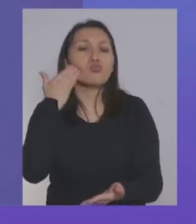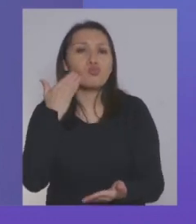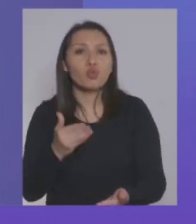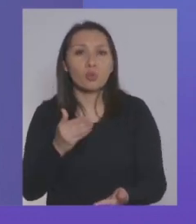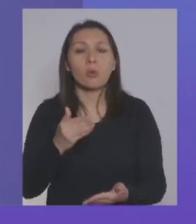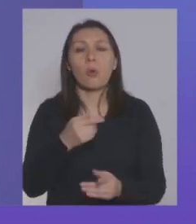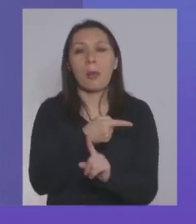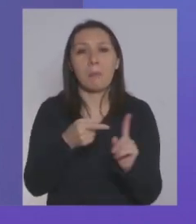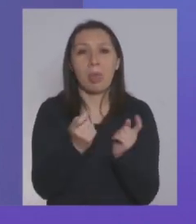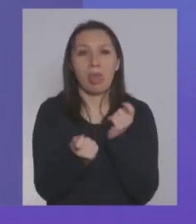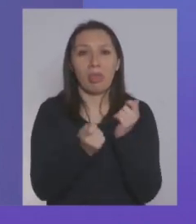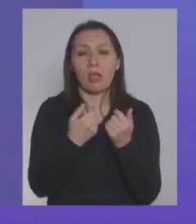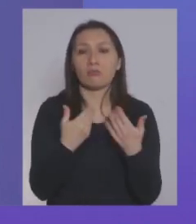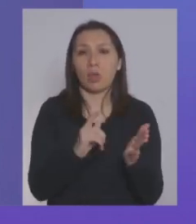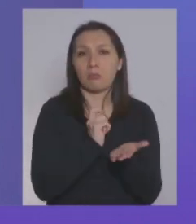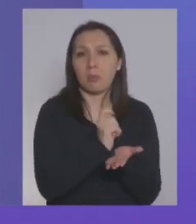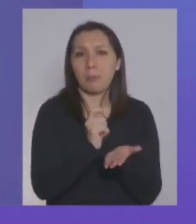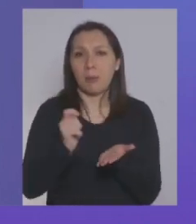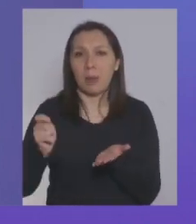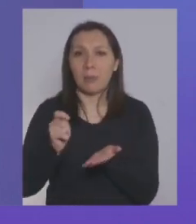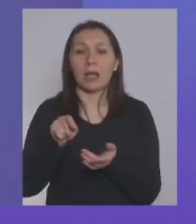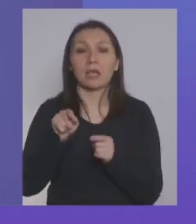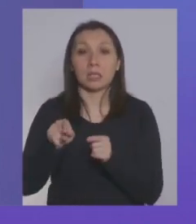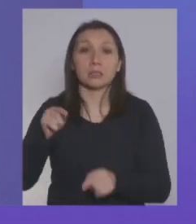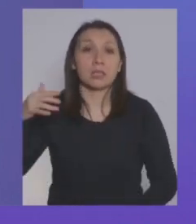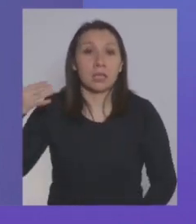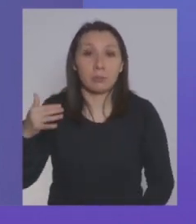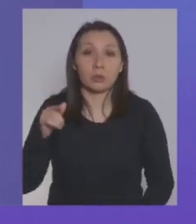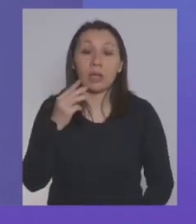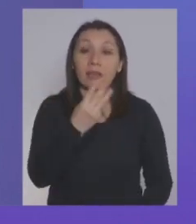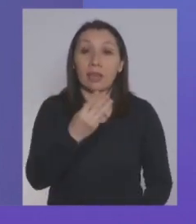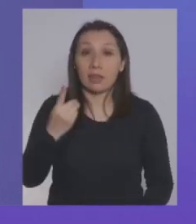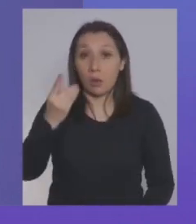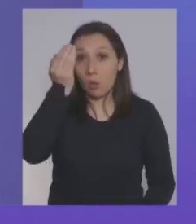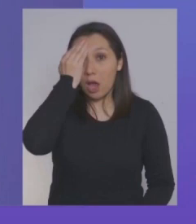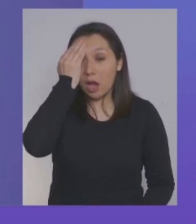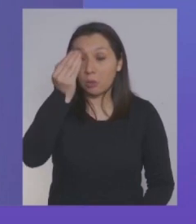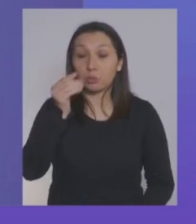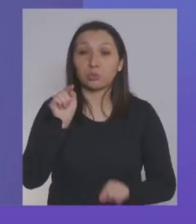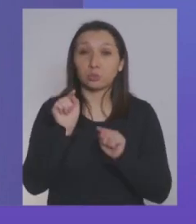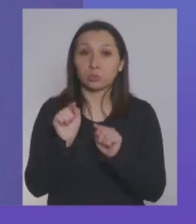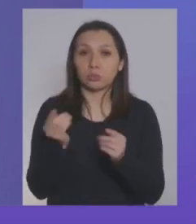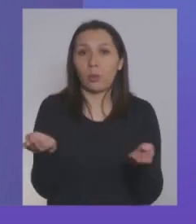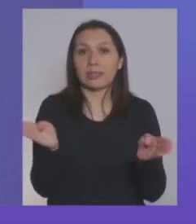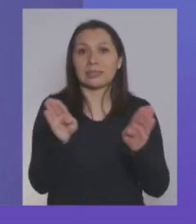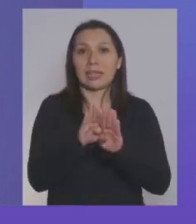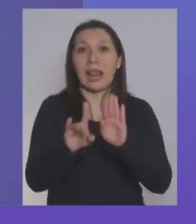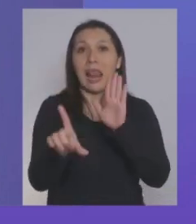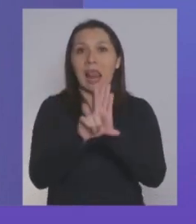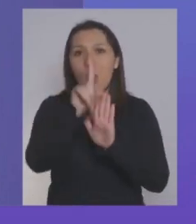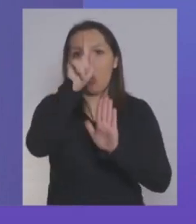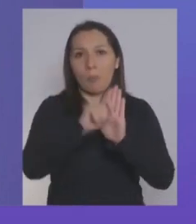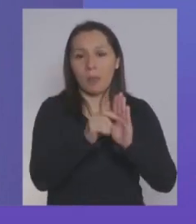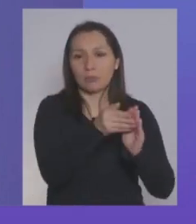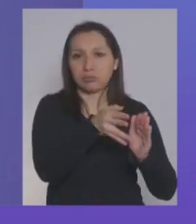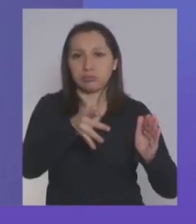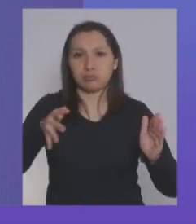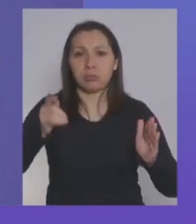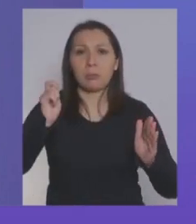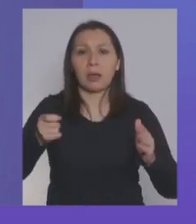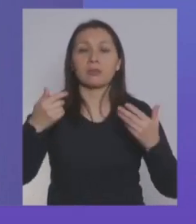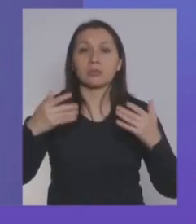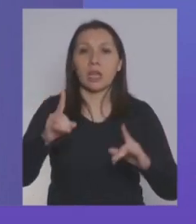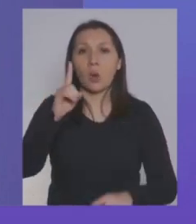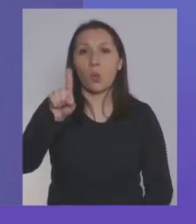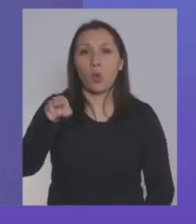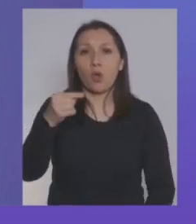media. Eso es un hito importante, y al 31 de agosto, que es cuando este programa cierra por ley, se han pagado más de